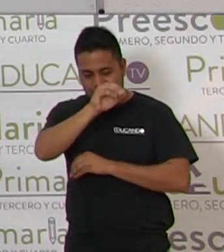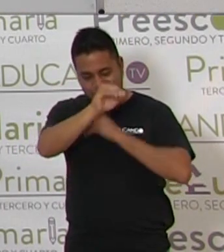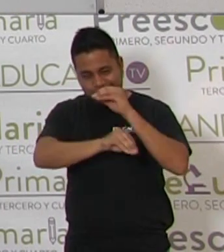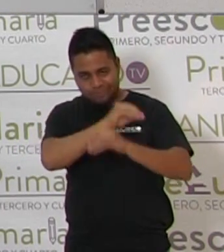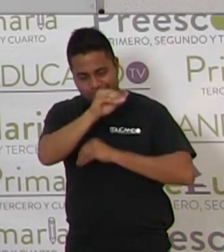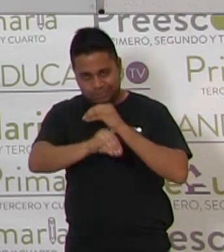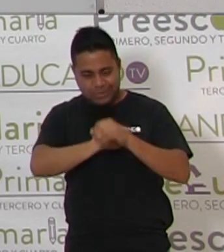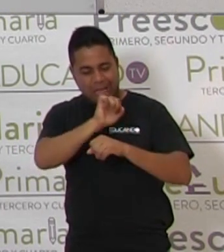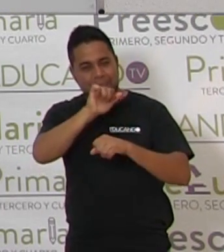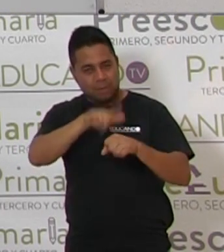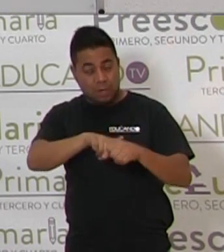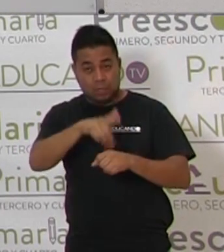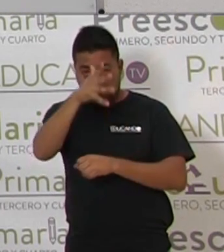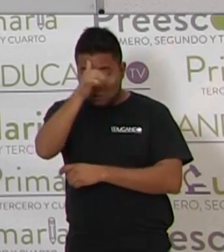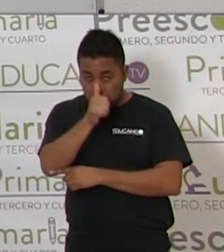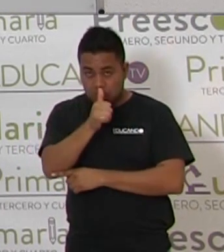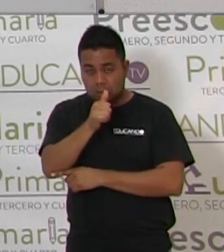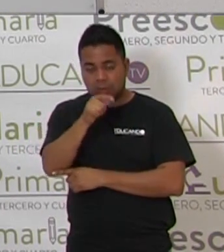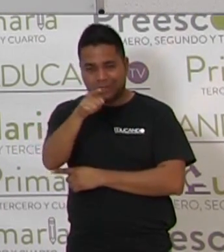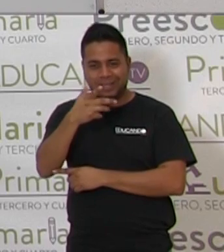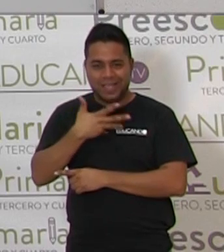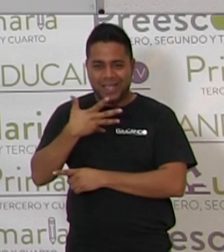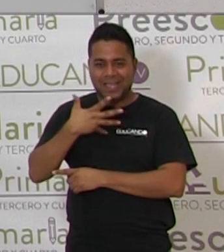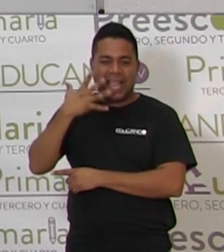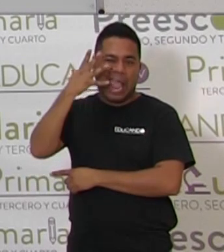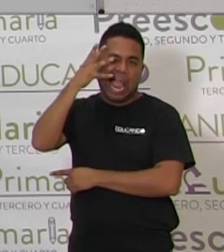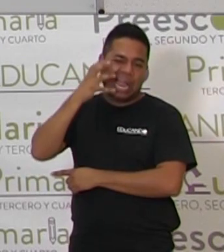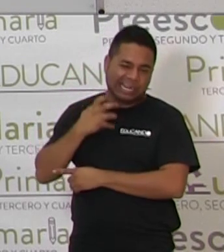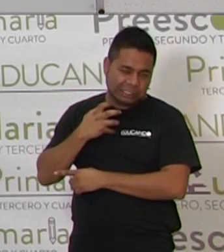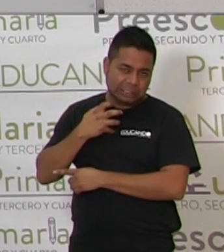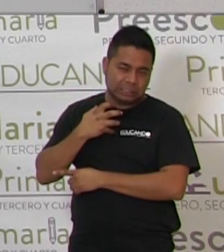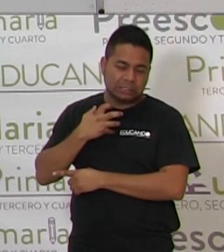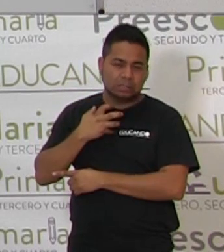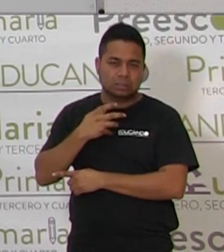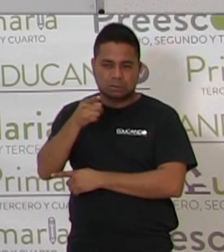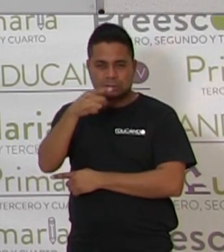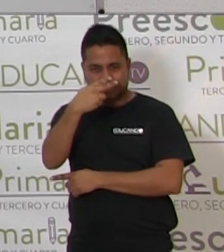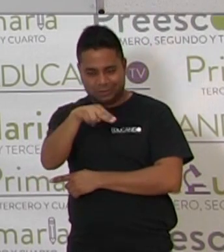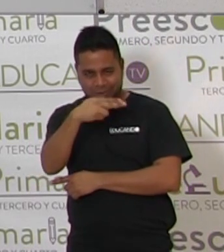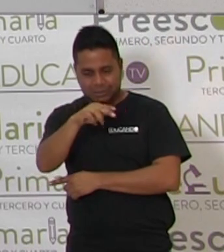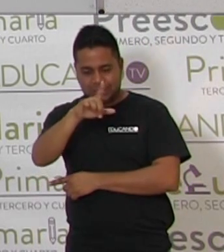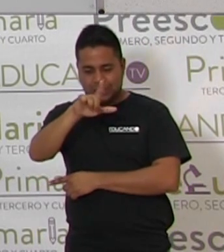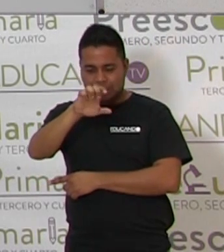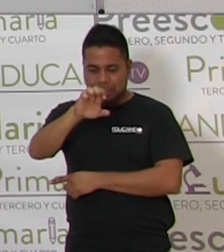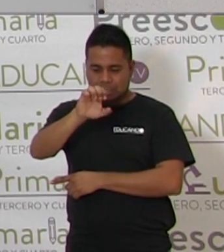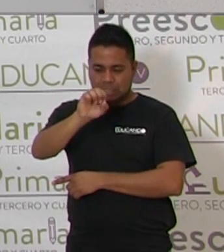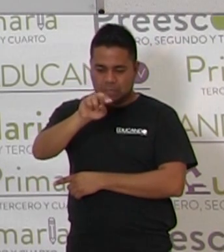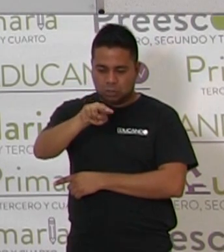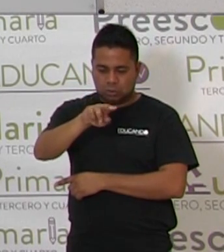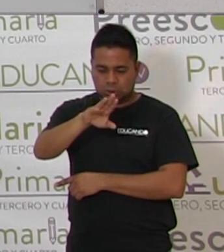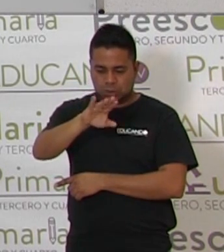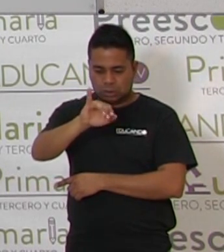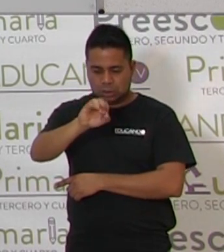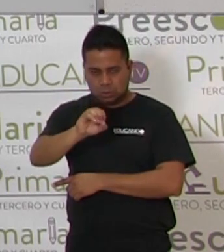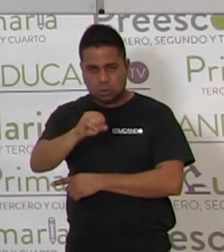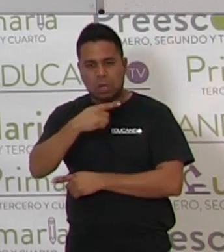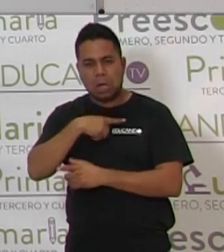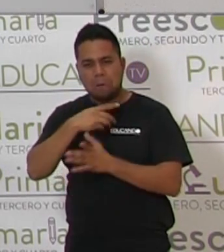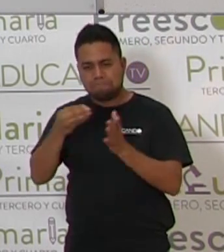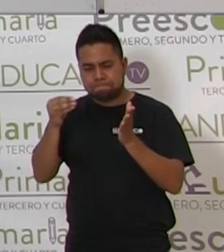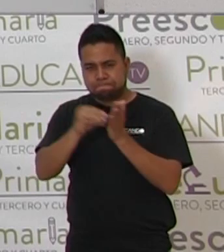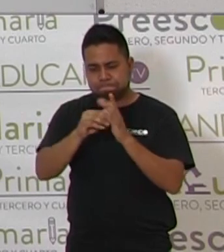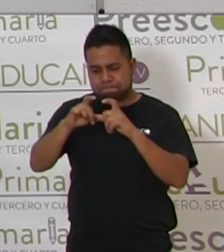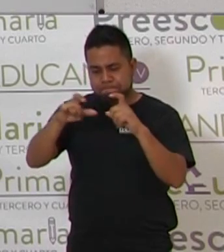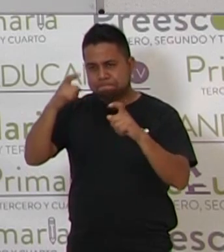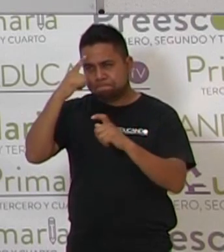león, ahí tenemos a nuestro león, tenía, que por cierto se llama leóncio, aquí, vamos a